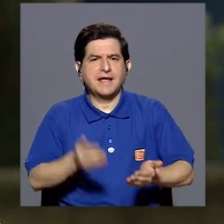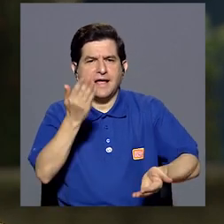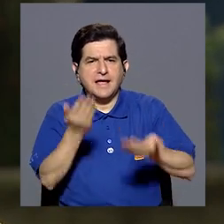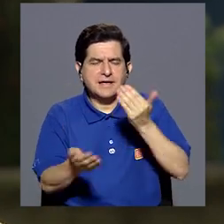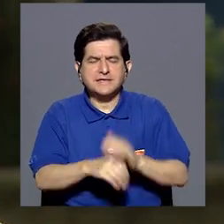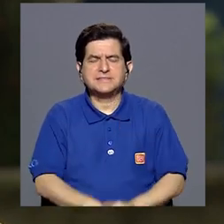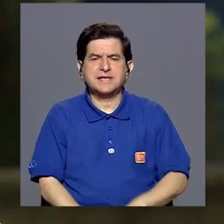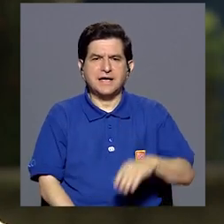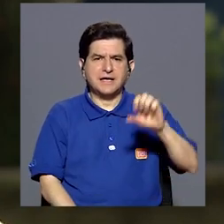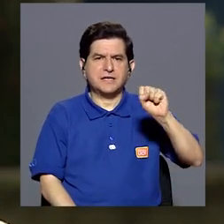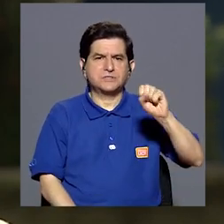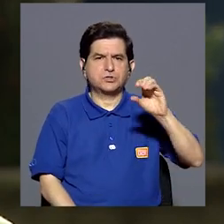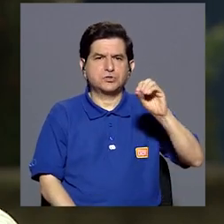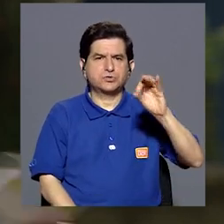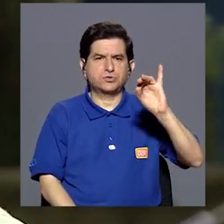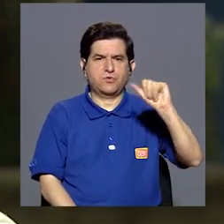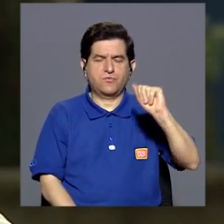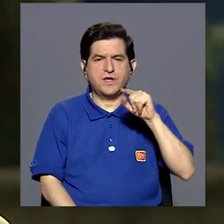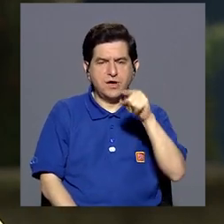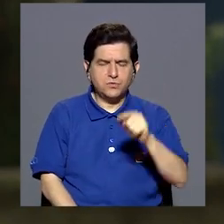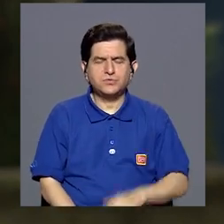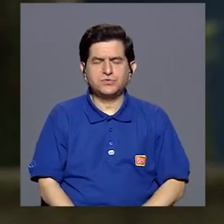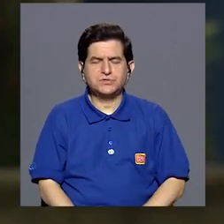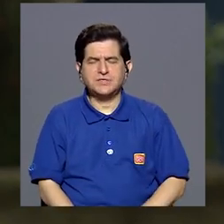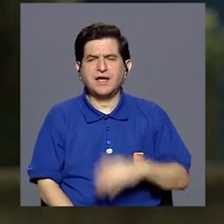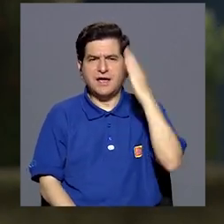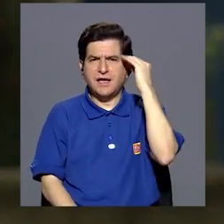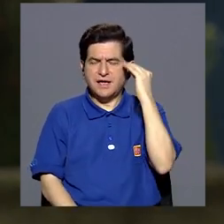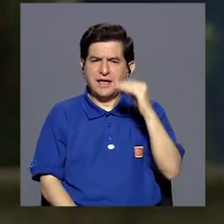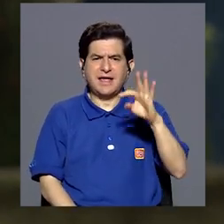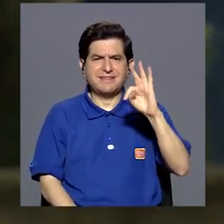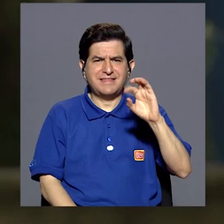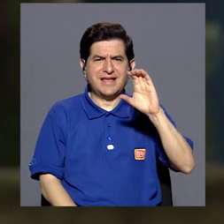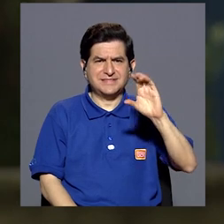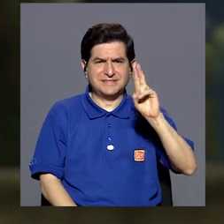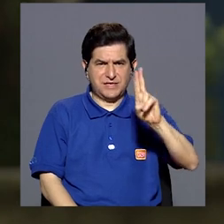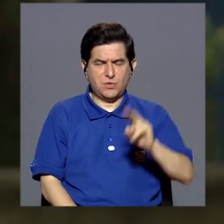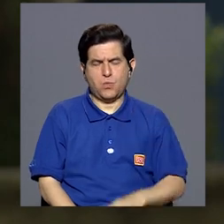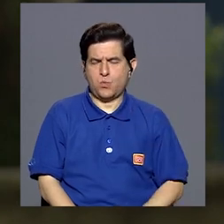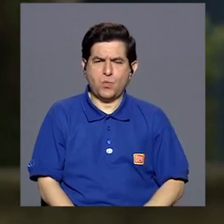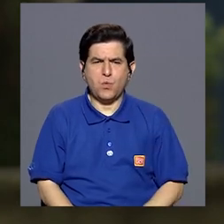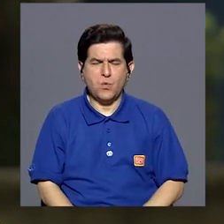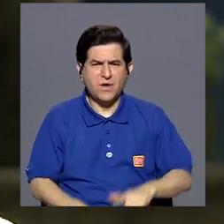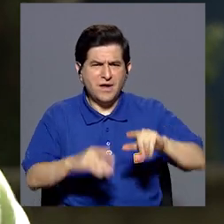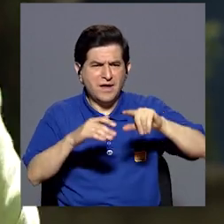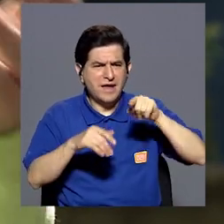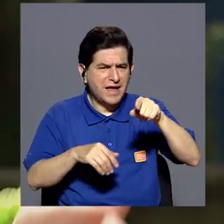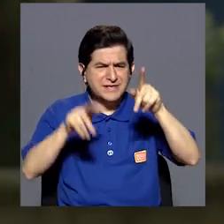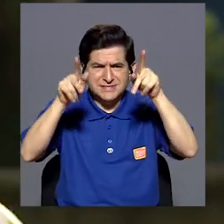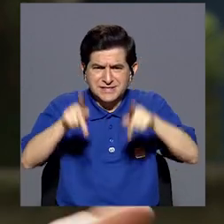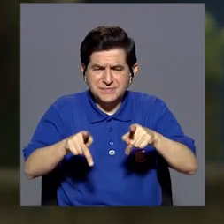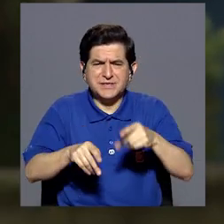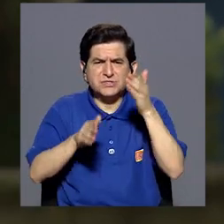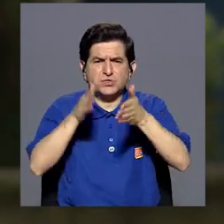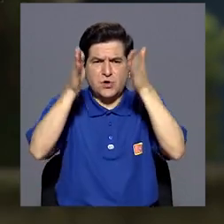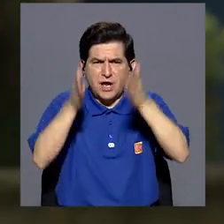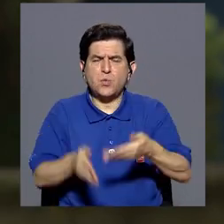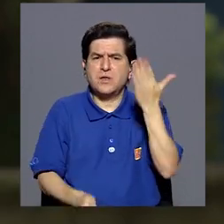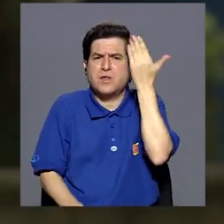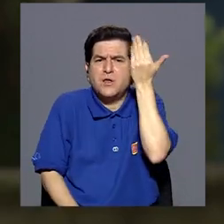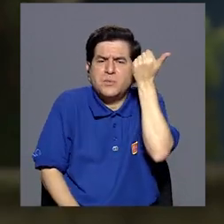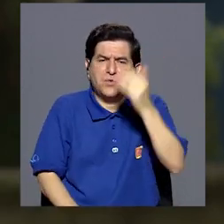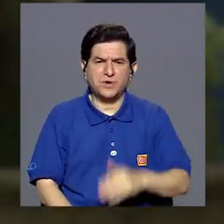Tal vez, Sofía, ¿por qué usted, en la experiencia que ha tenido en el TCU, terminan dándose, o sea, ¿por qué terminan estas personas siendo